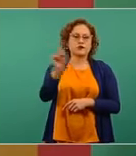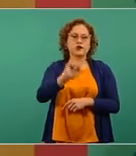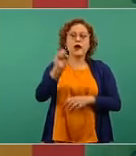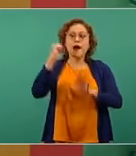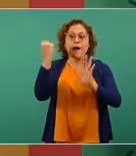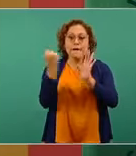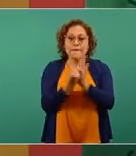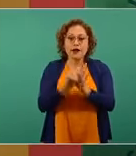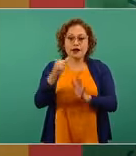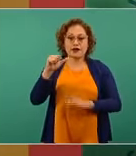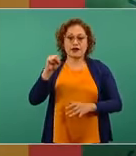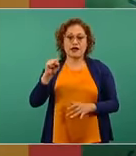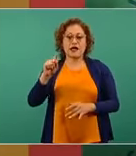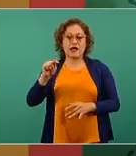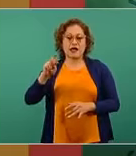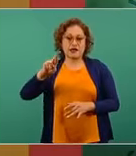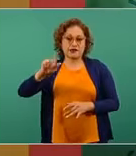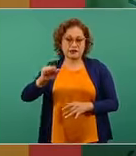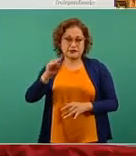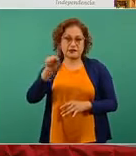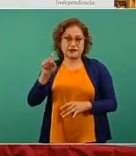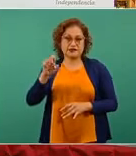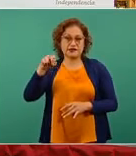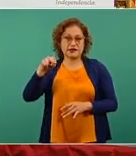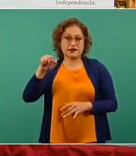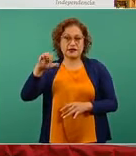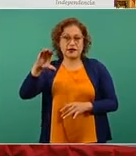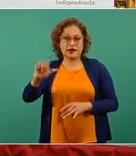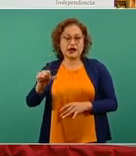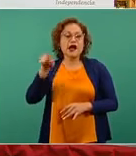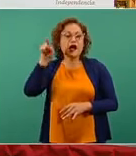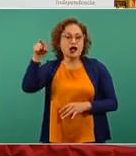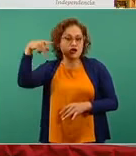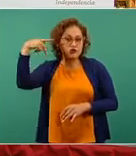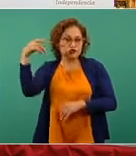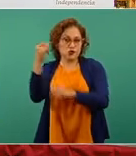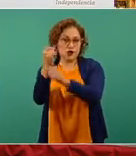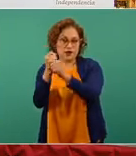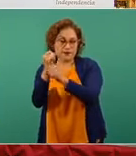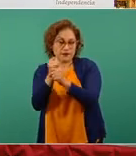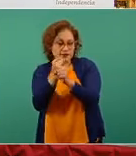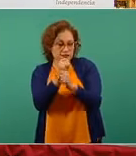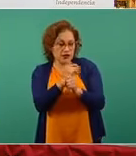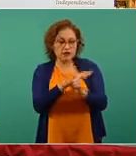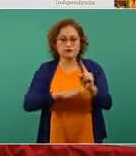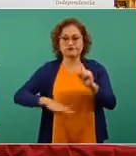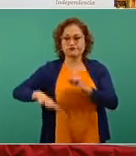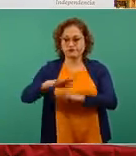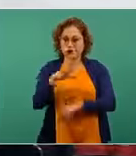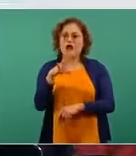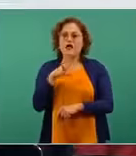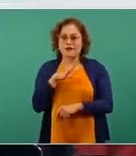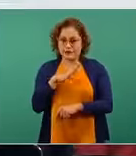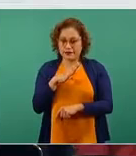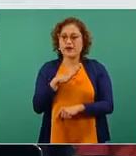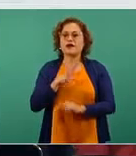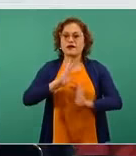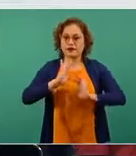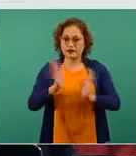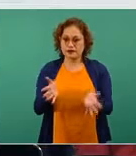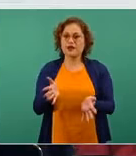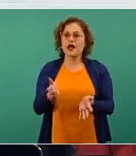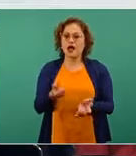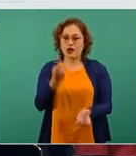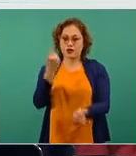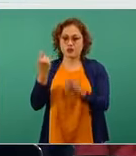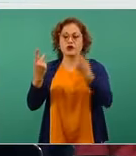AstraZeneca, AstraZeneca, la vacuna AstraZeneca ha sido motivo de esta exploración y esta posible vinculación